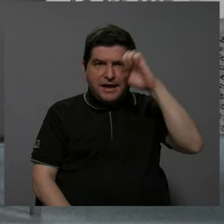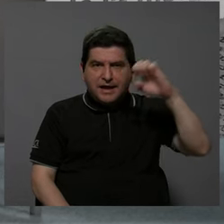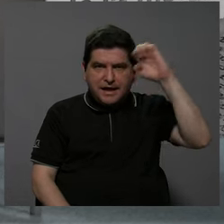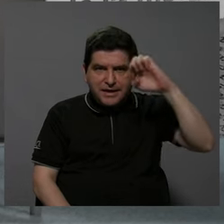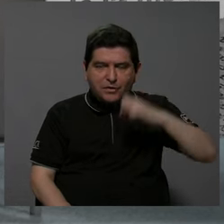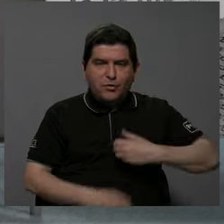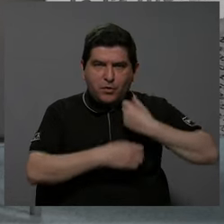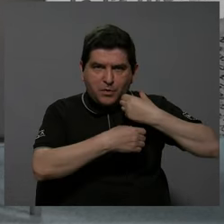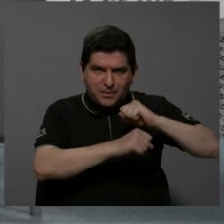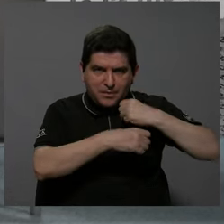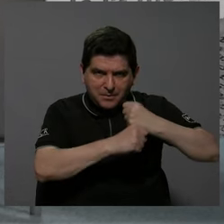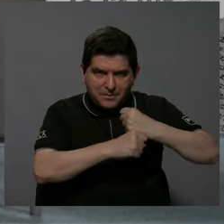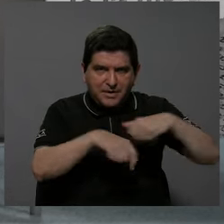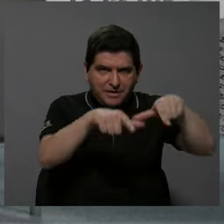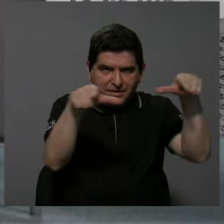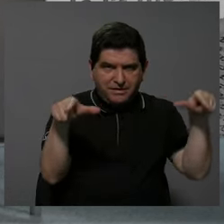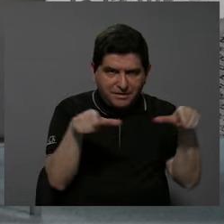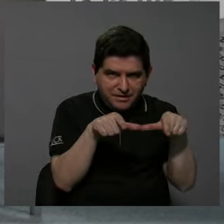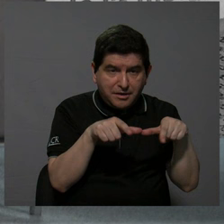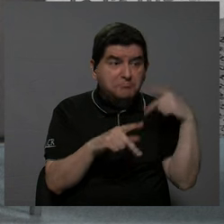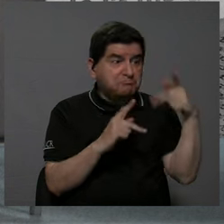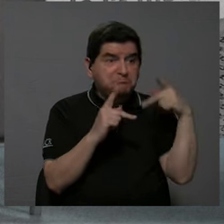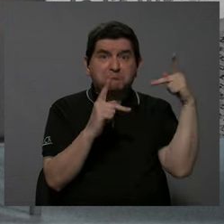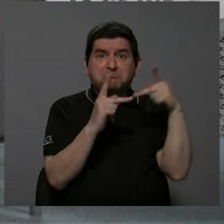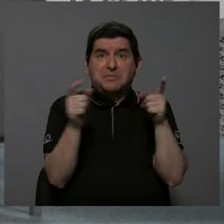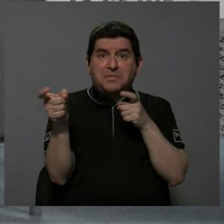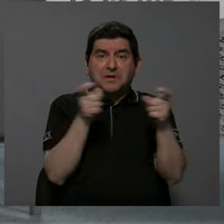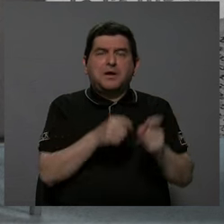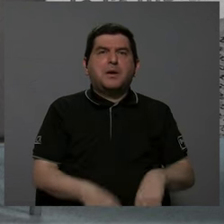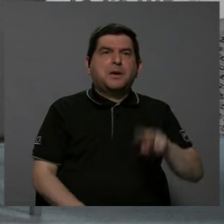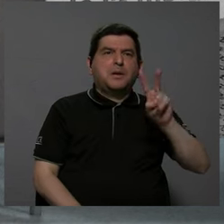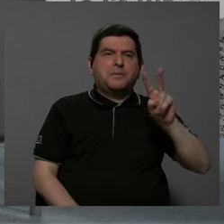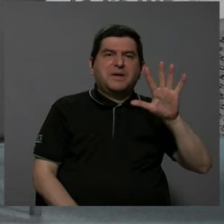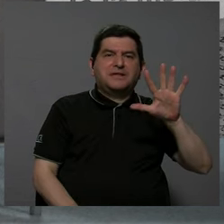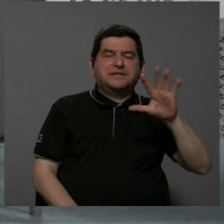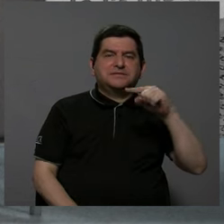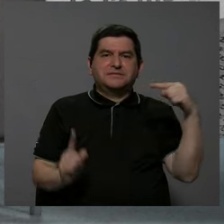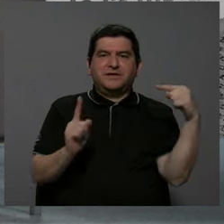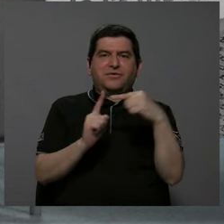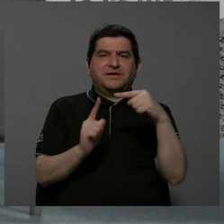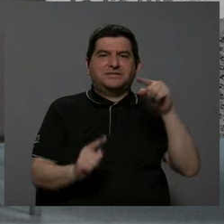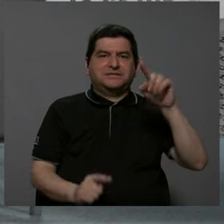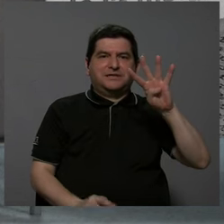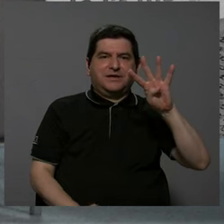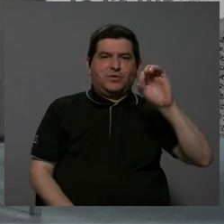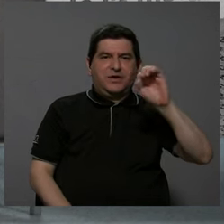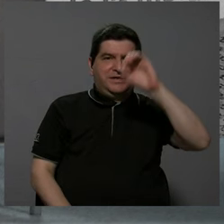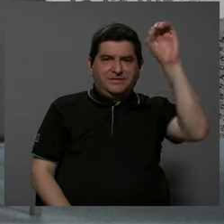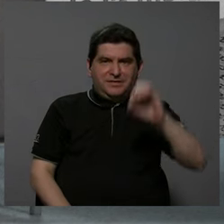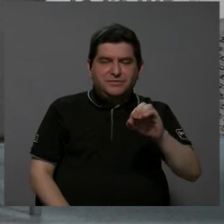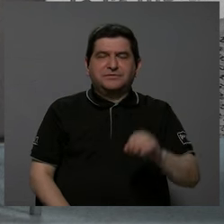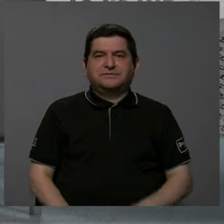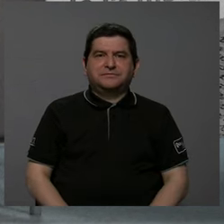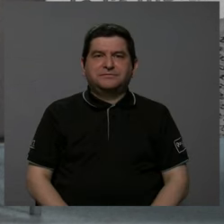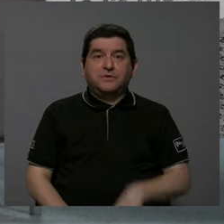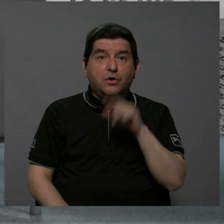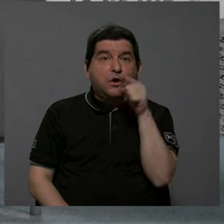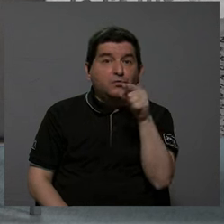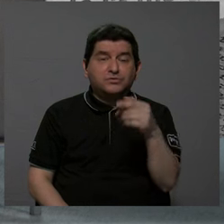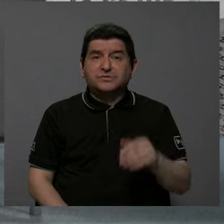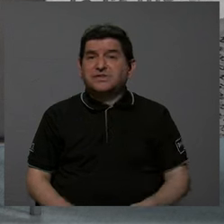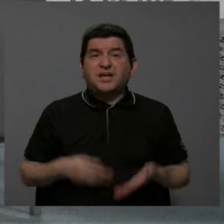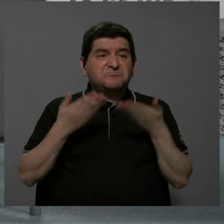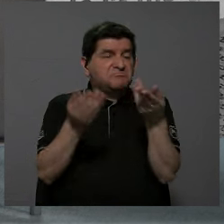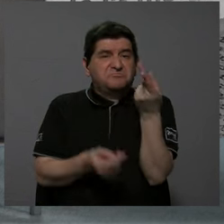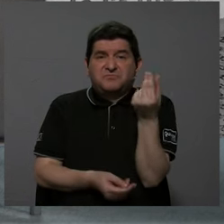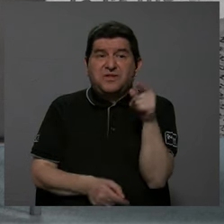a nivel municipal, a nivel local, perfectamente se administra entre un 25 y un 40%. Entonces, cuando usted no